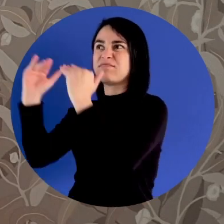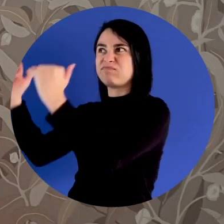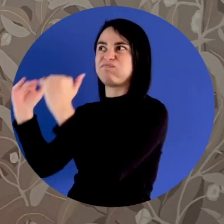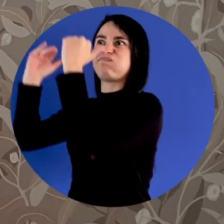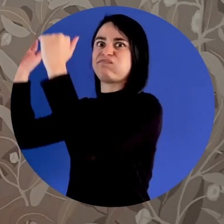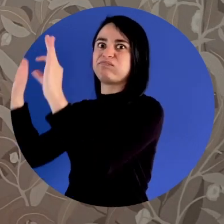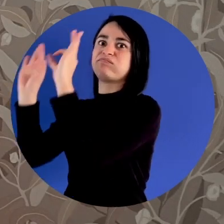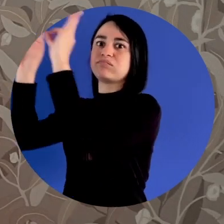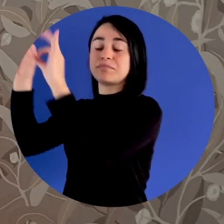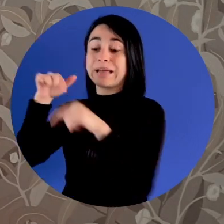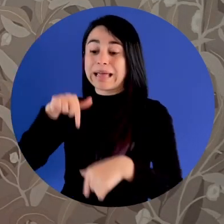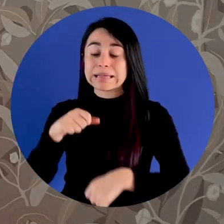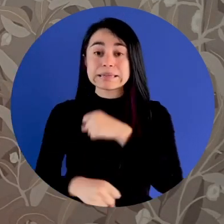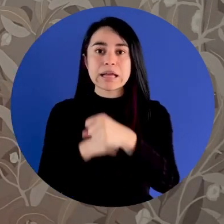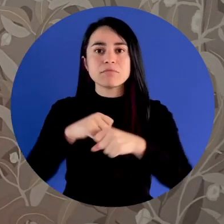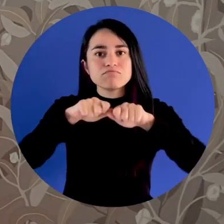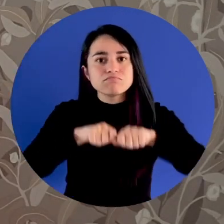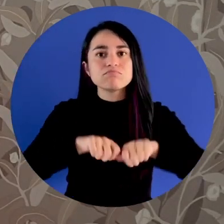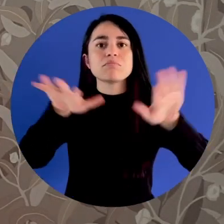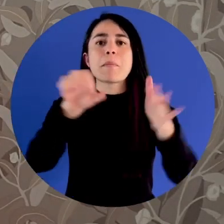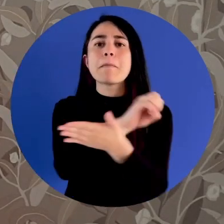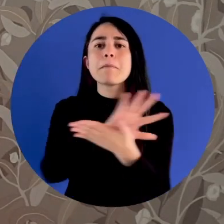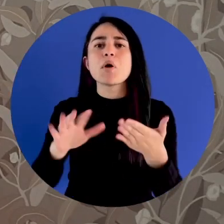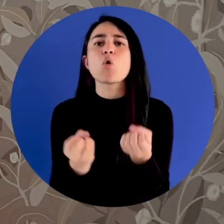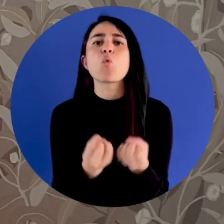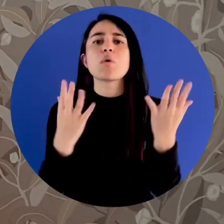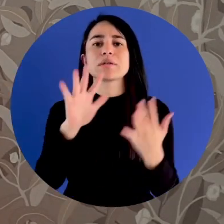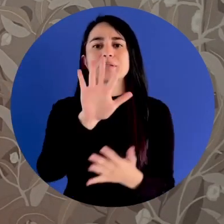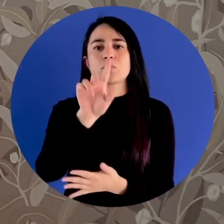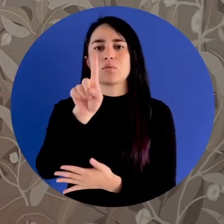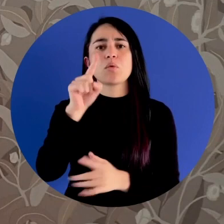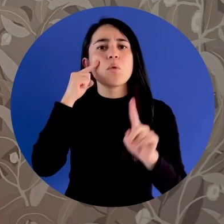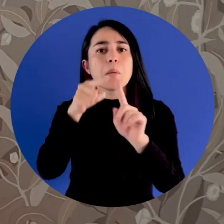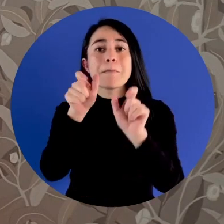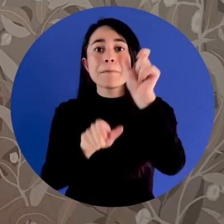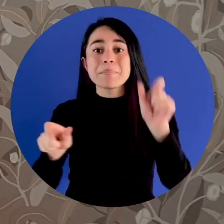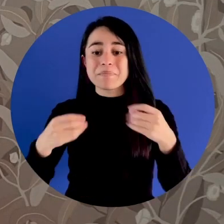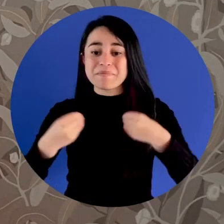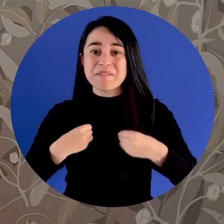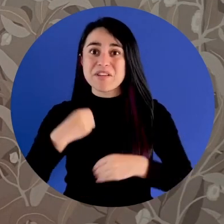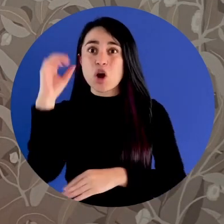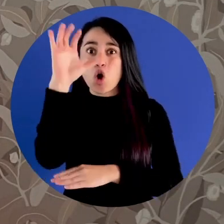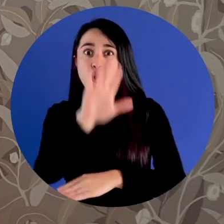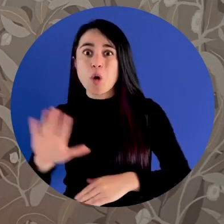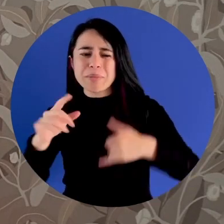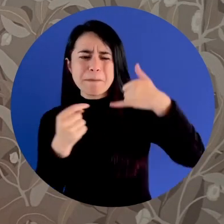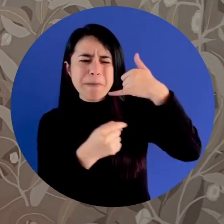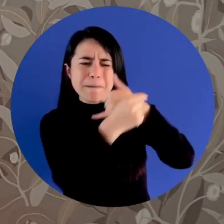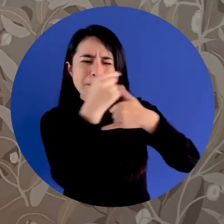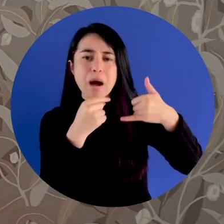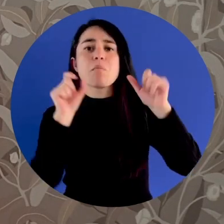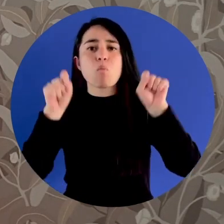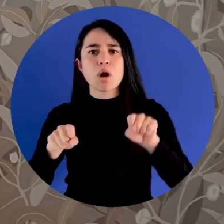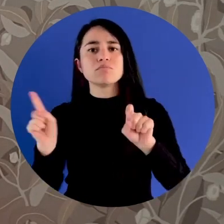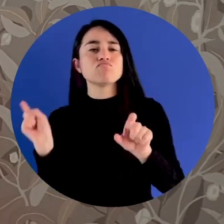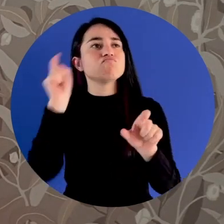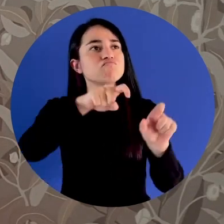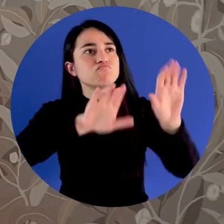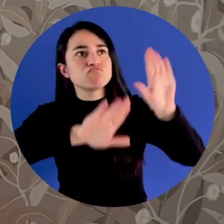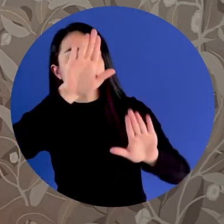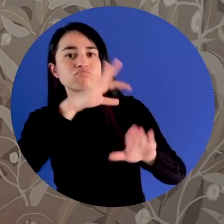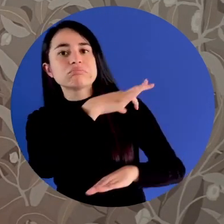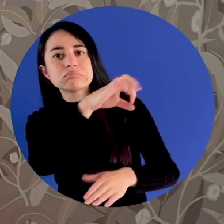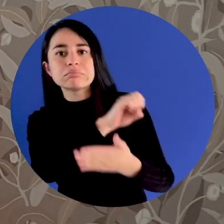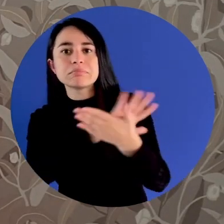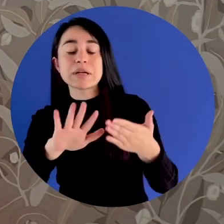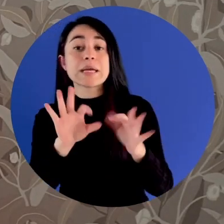año tenemos 51 becas para que personas de todos los rincones de Colombia se presenten a la convocatoria. Estas personas deben